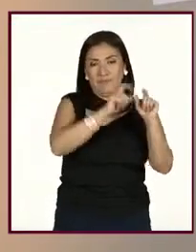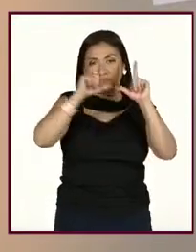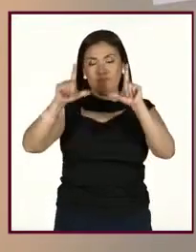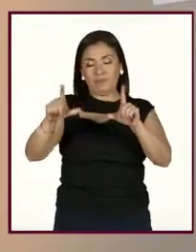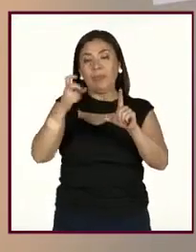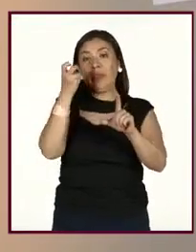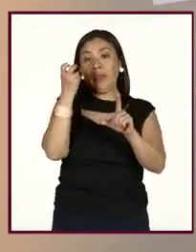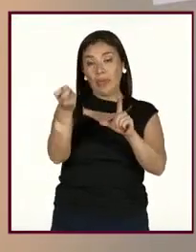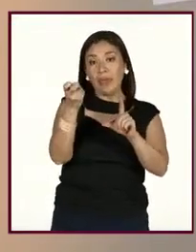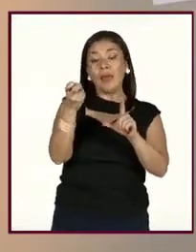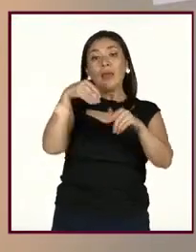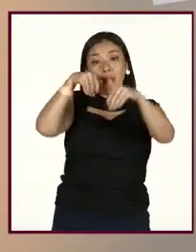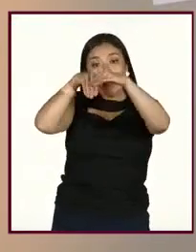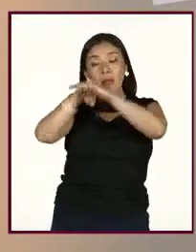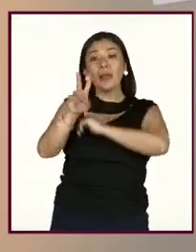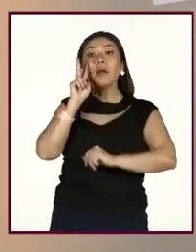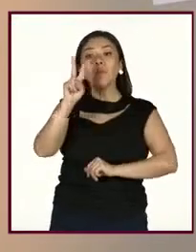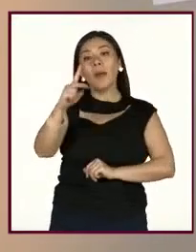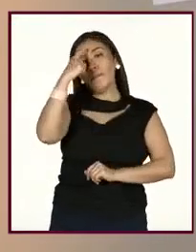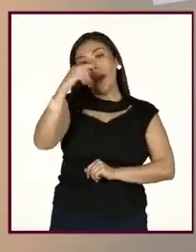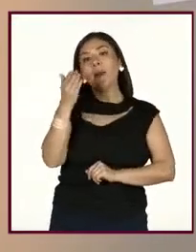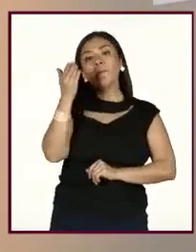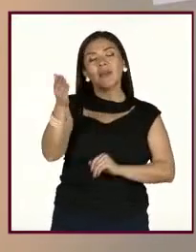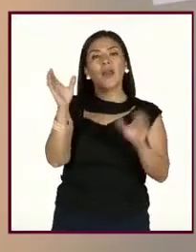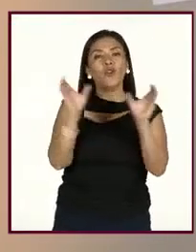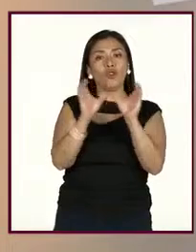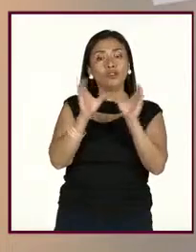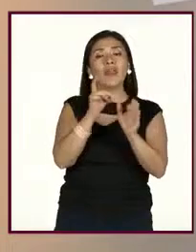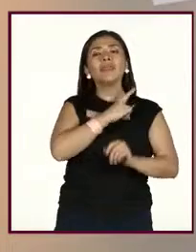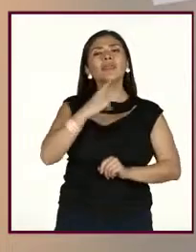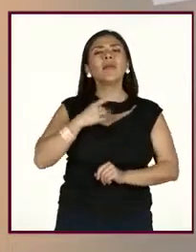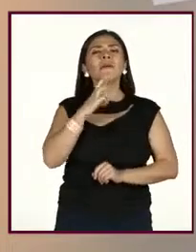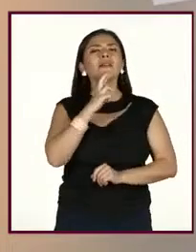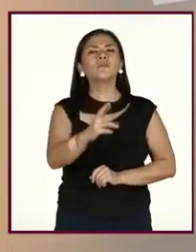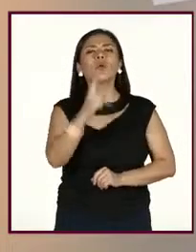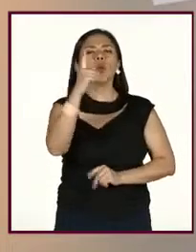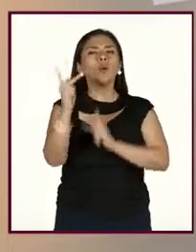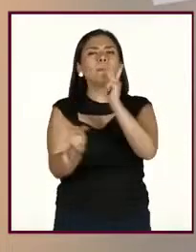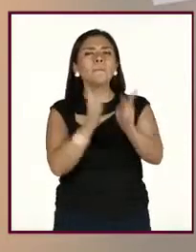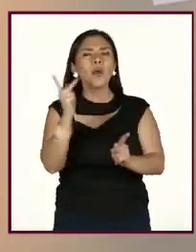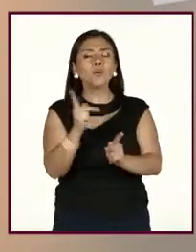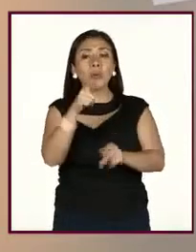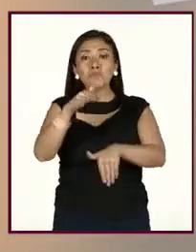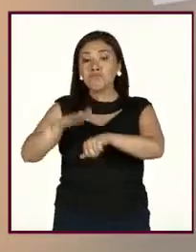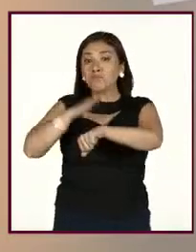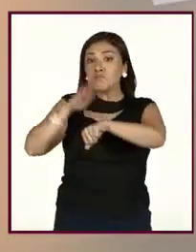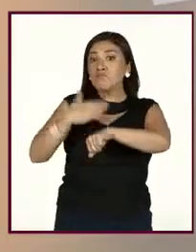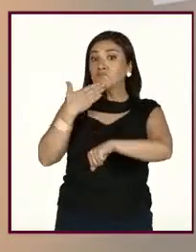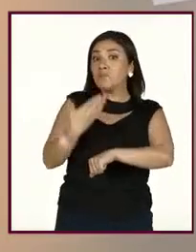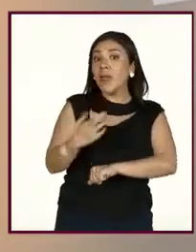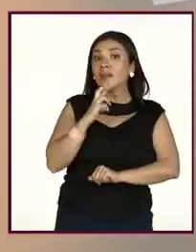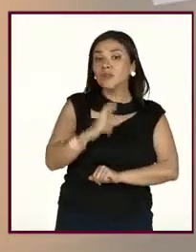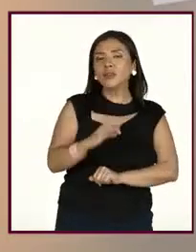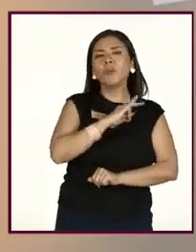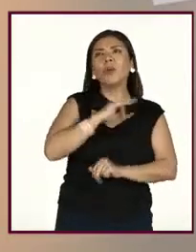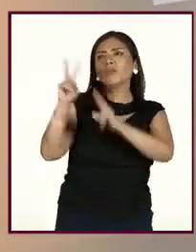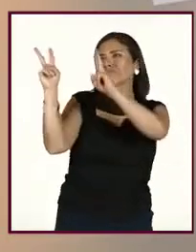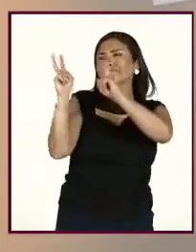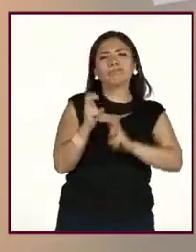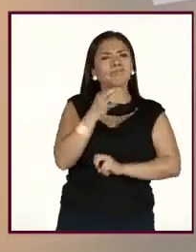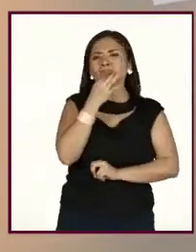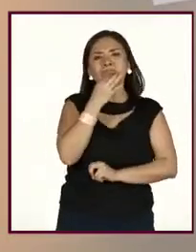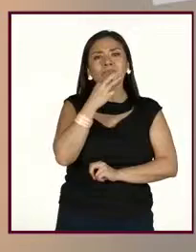enlace que proporcionamos para solicitar su constancia. B. que responder la pregunta y si la respuesta es correcta, podrán descargar la